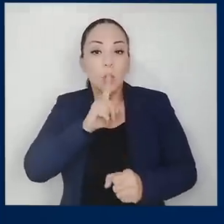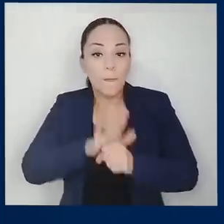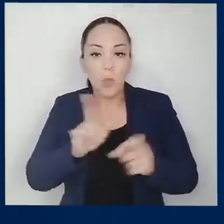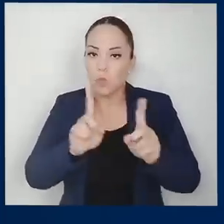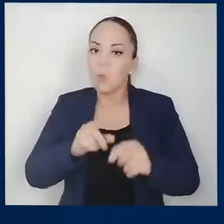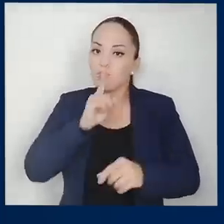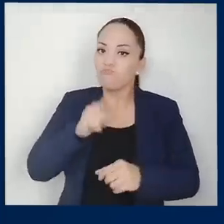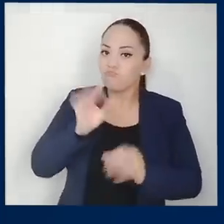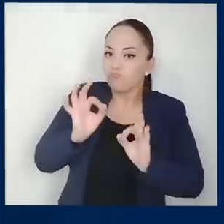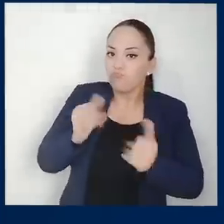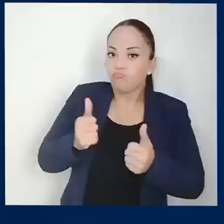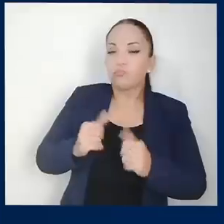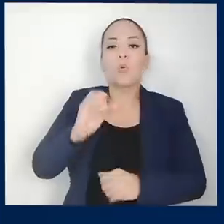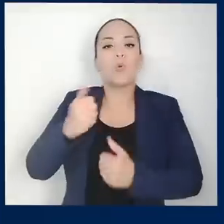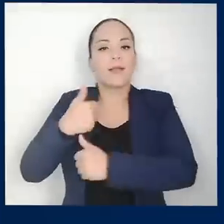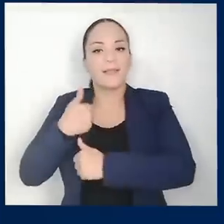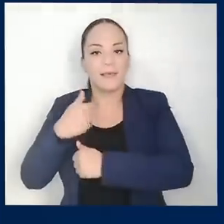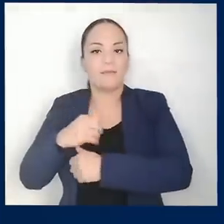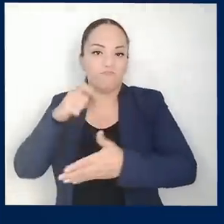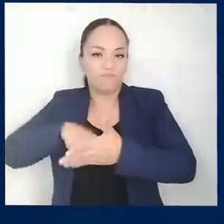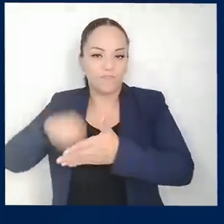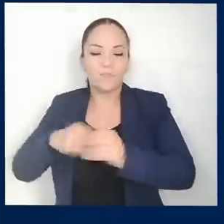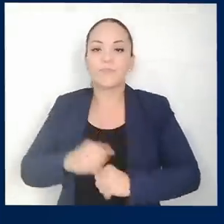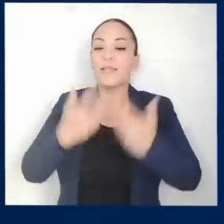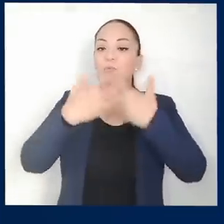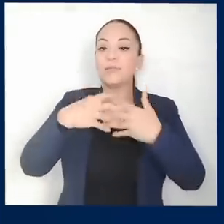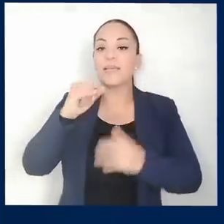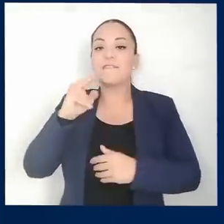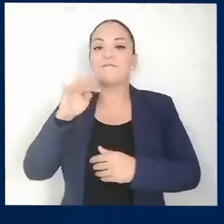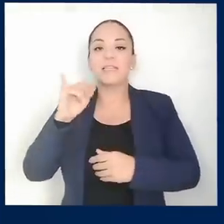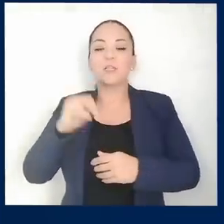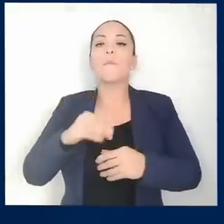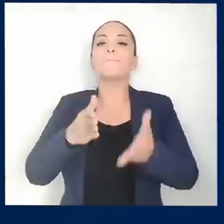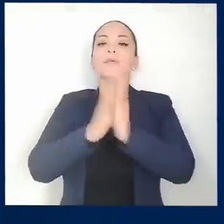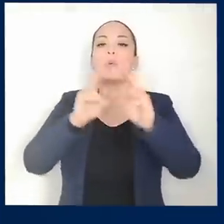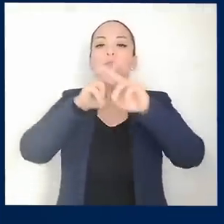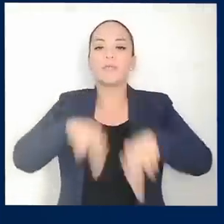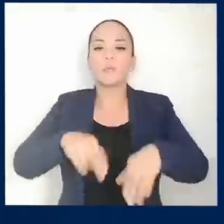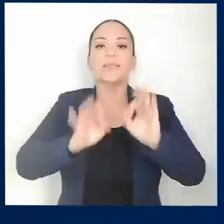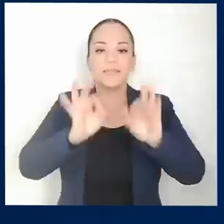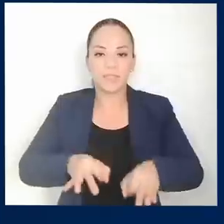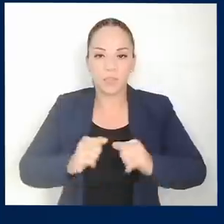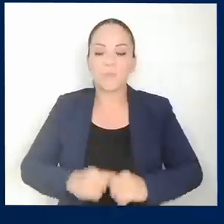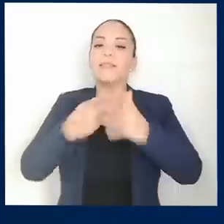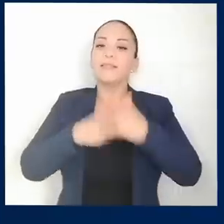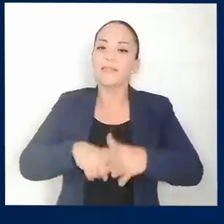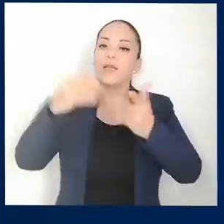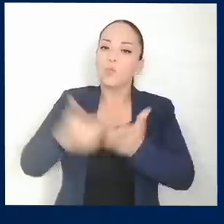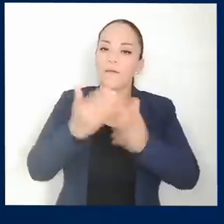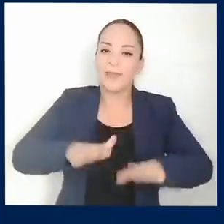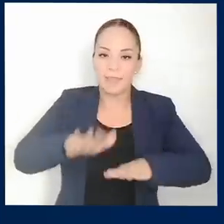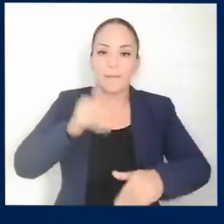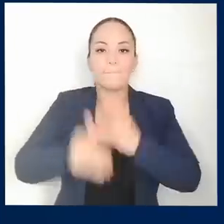firmado con Canadá. Ese mismo año, Industrias Infinito solicitó la anulación de esa decisión e inicia una nueva etapa